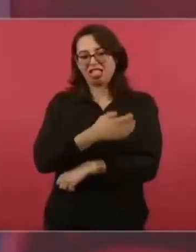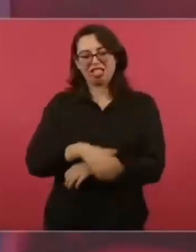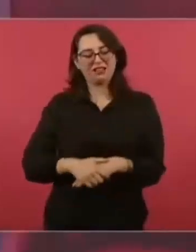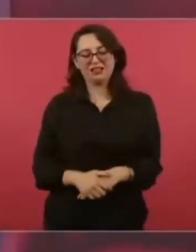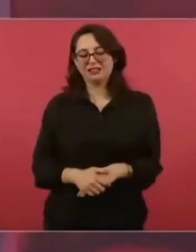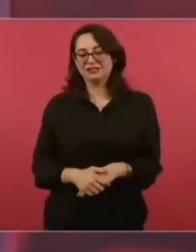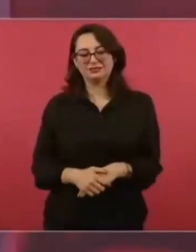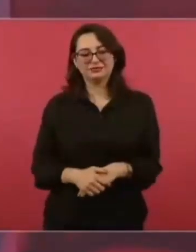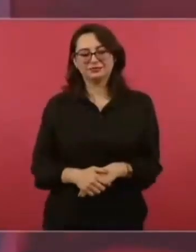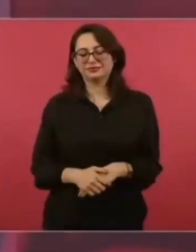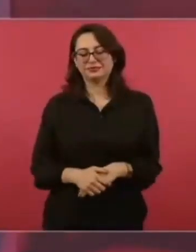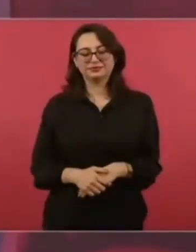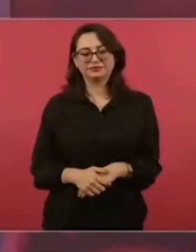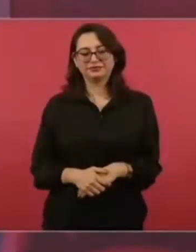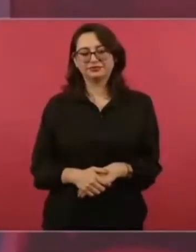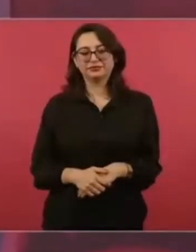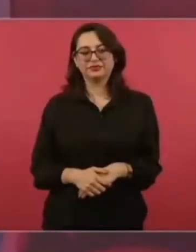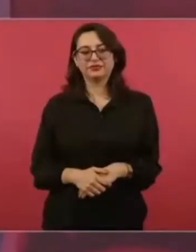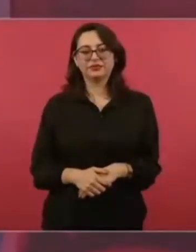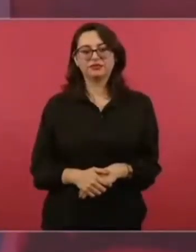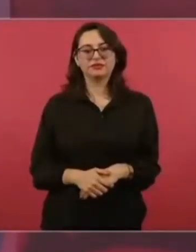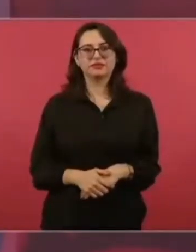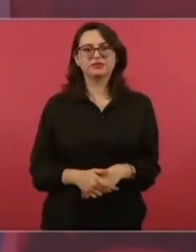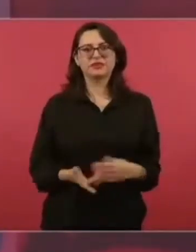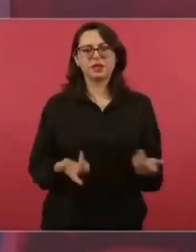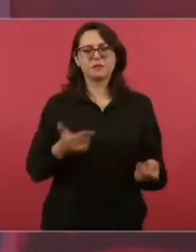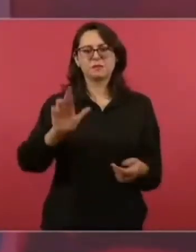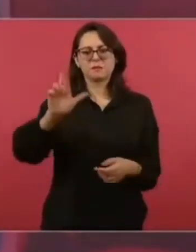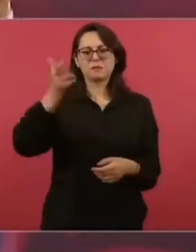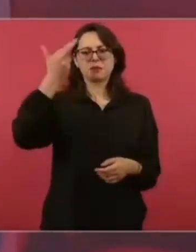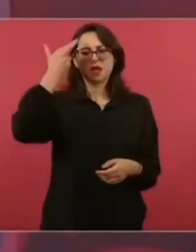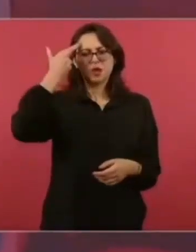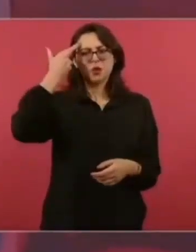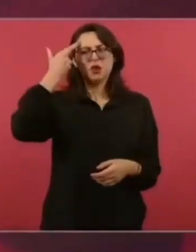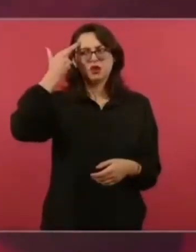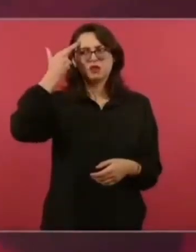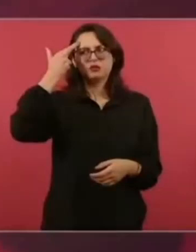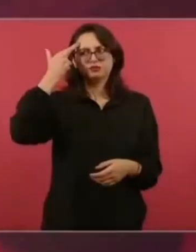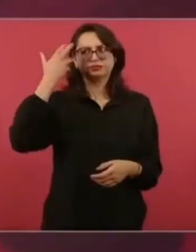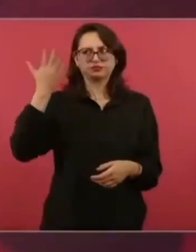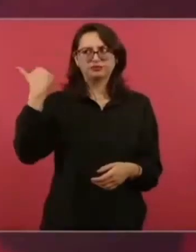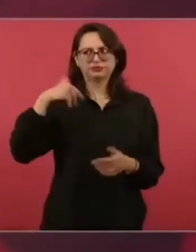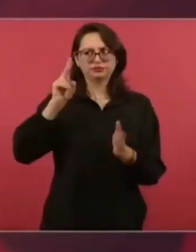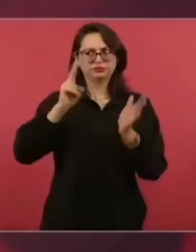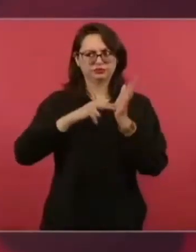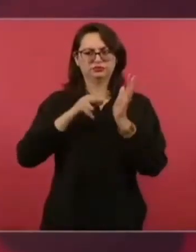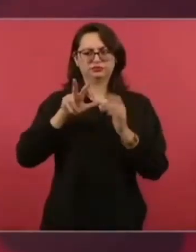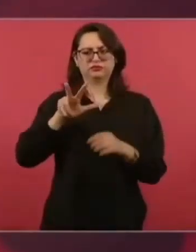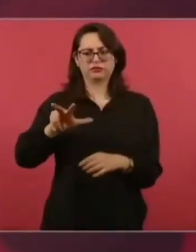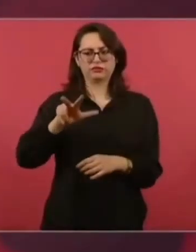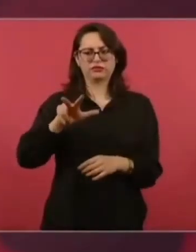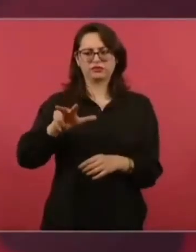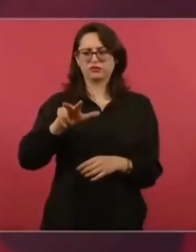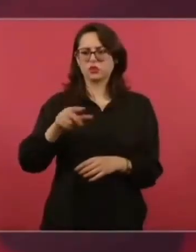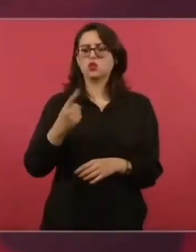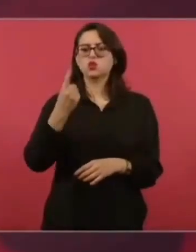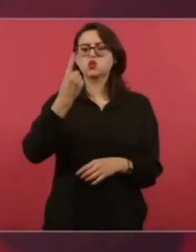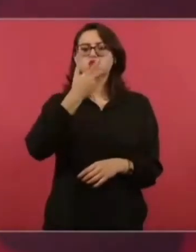Una vez trajeron a un empresario, en esa ocasión, de